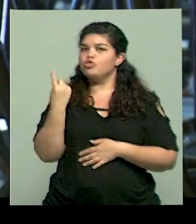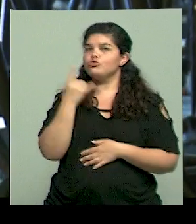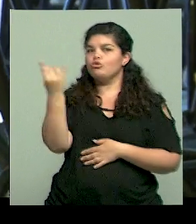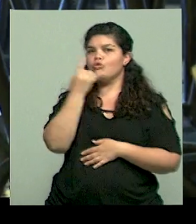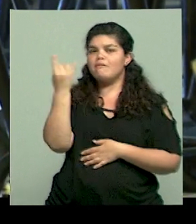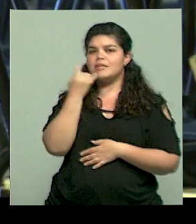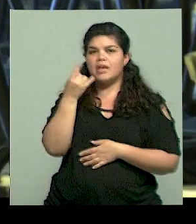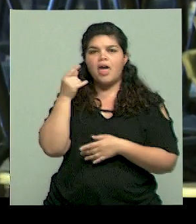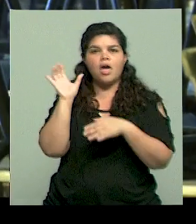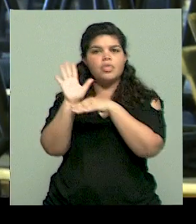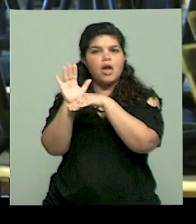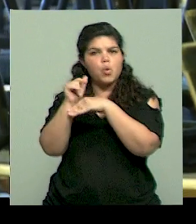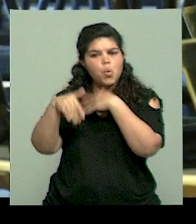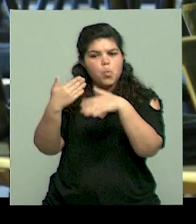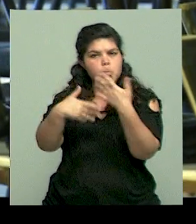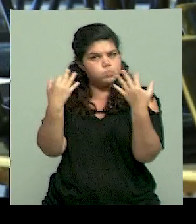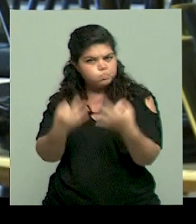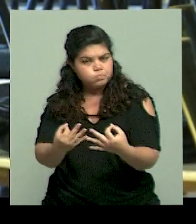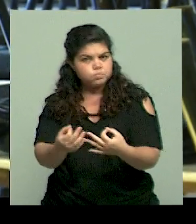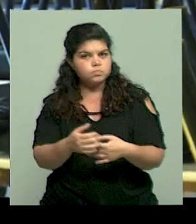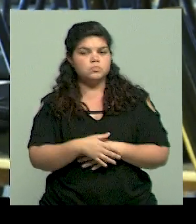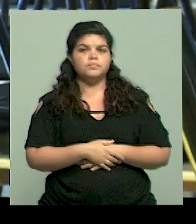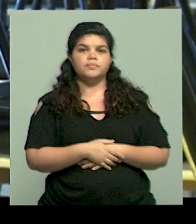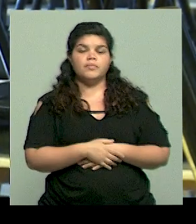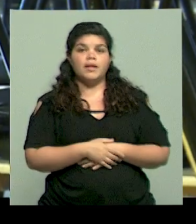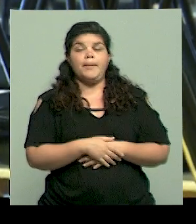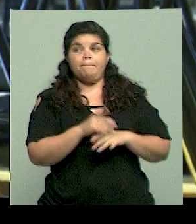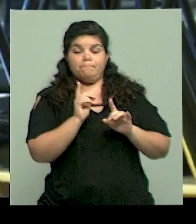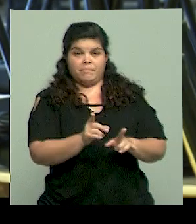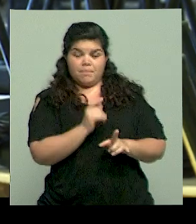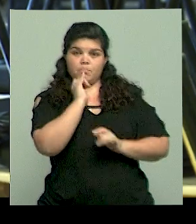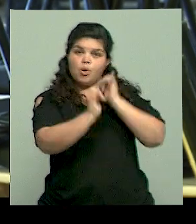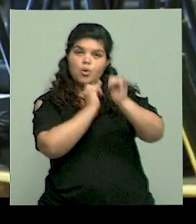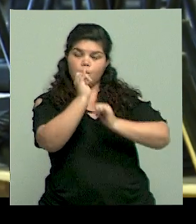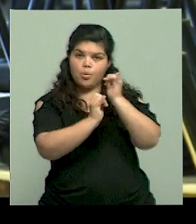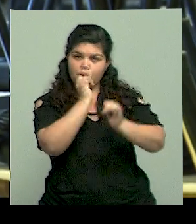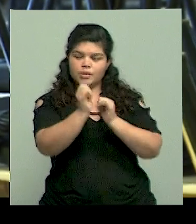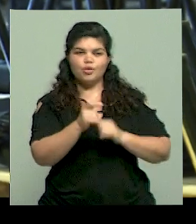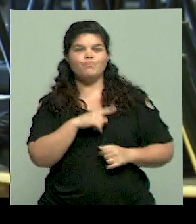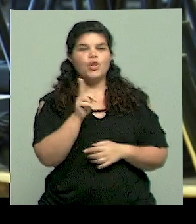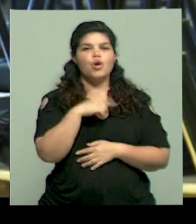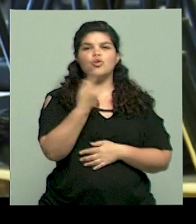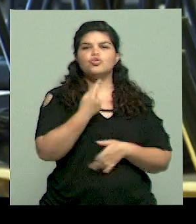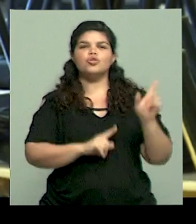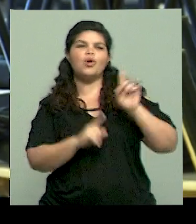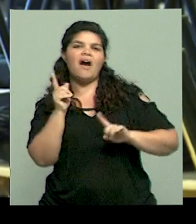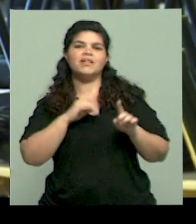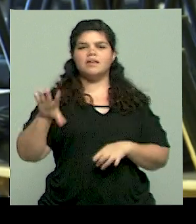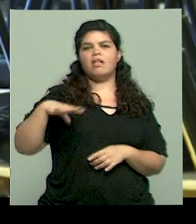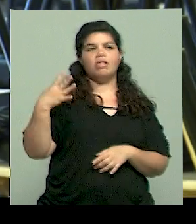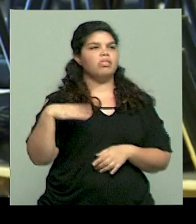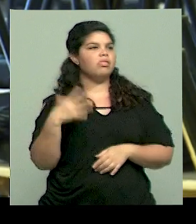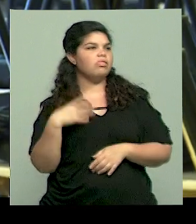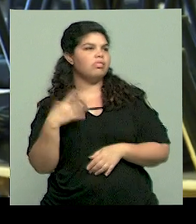nuestras conductas, y lo voy a decir por ahí muy coloquial. Somos de cancerear la forma de comer o la